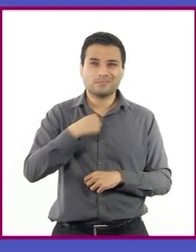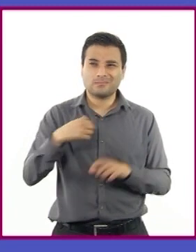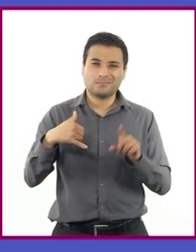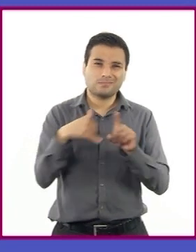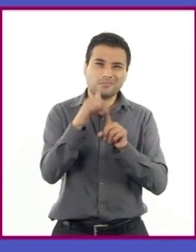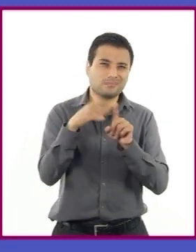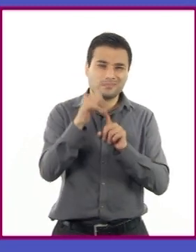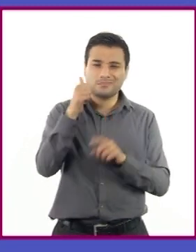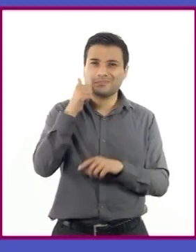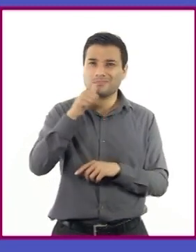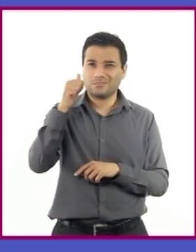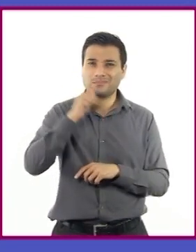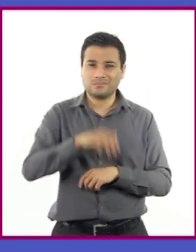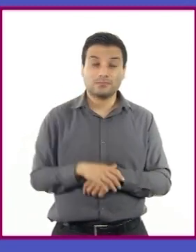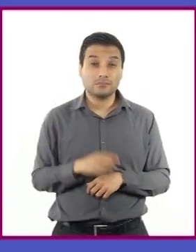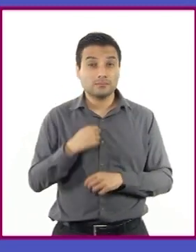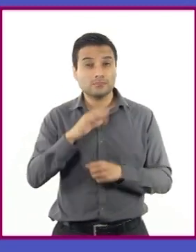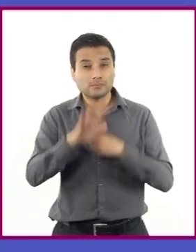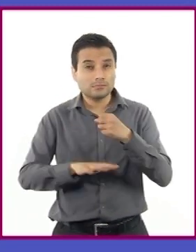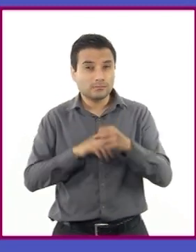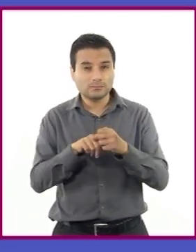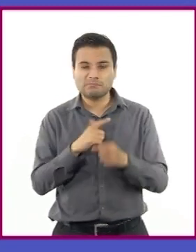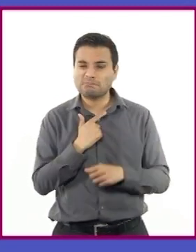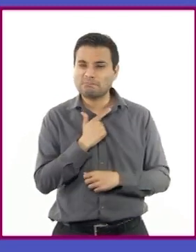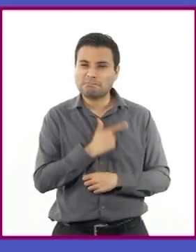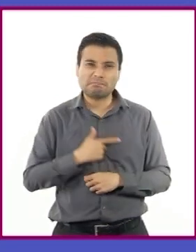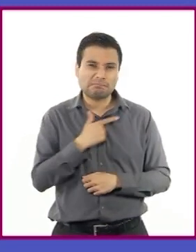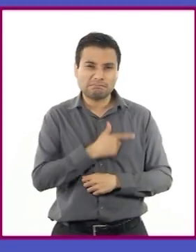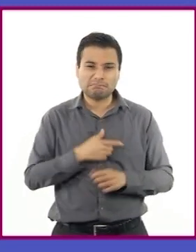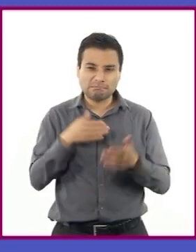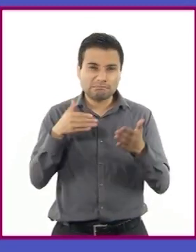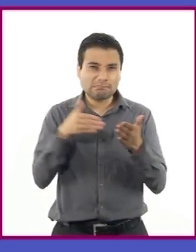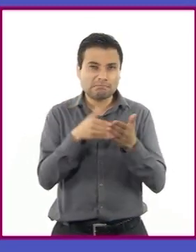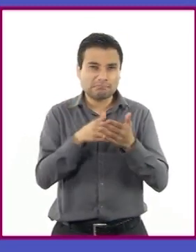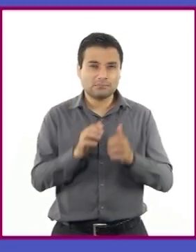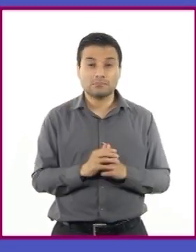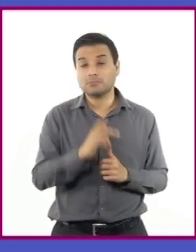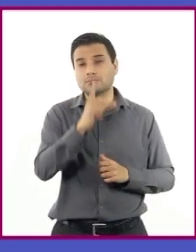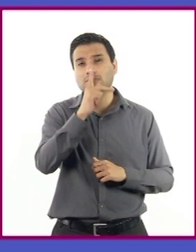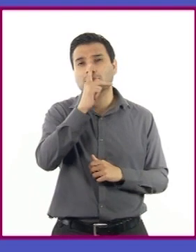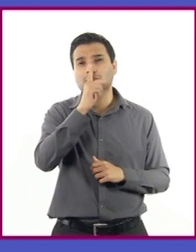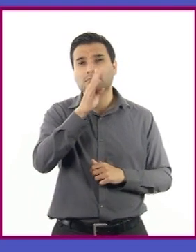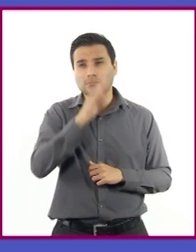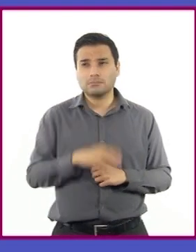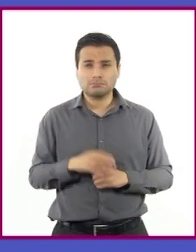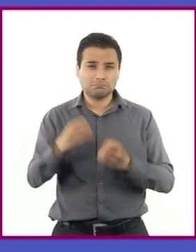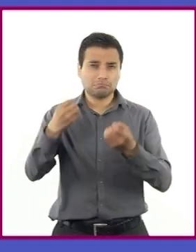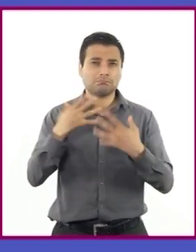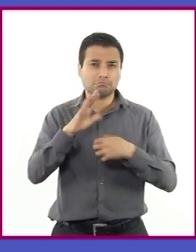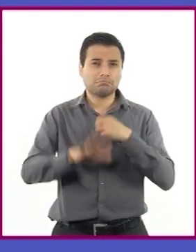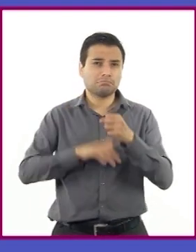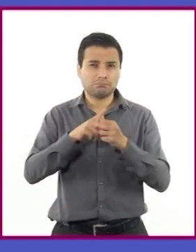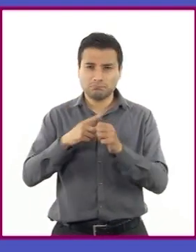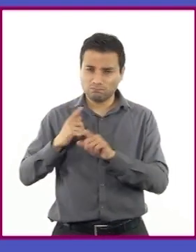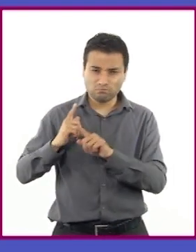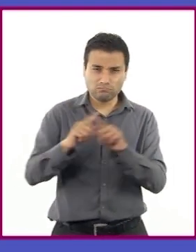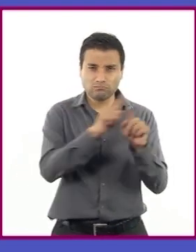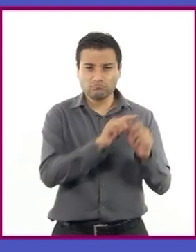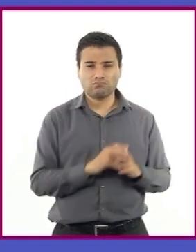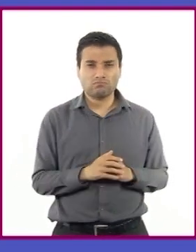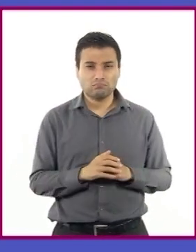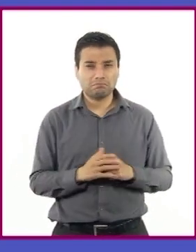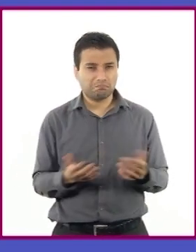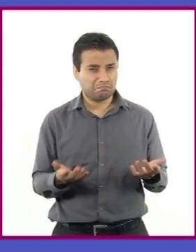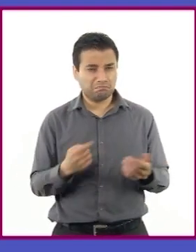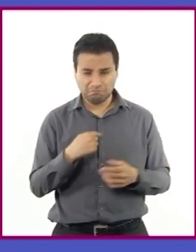auténtica pasión por los animales y mis padres me permitieron poseer una gran variedad de favoritos. Casi